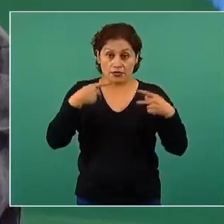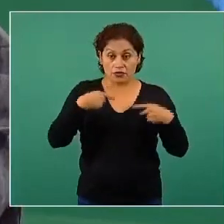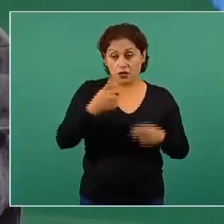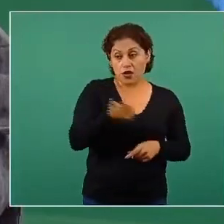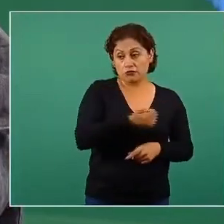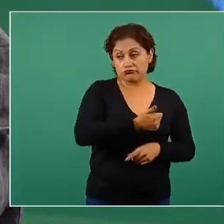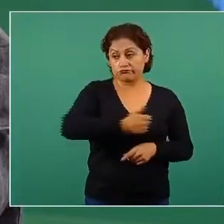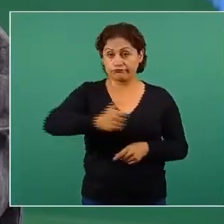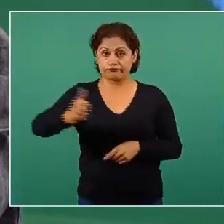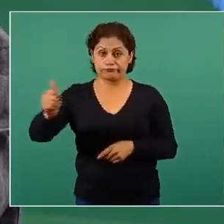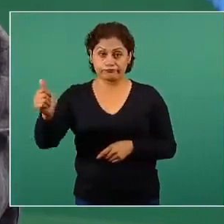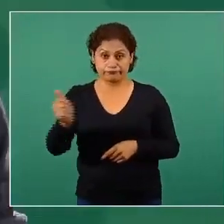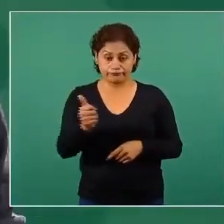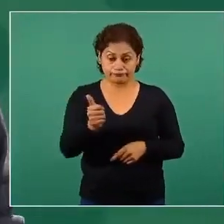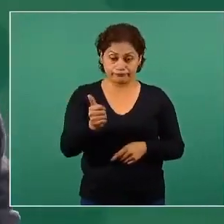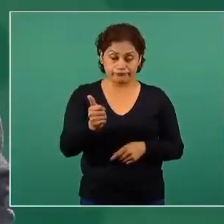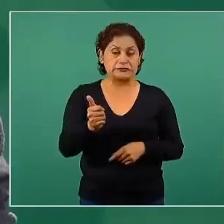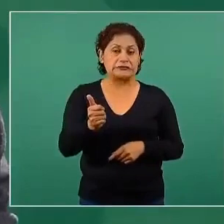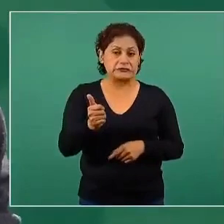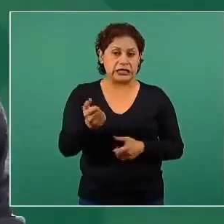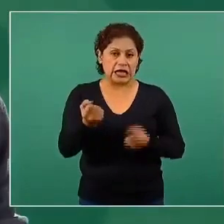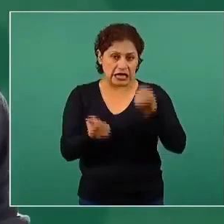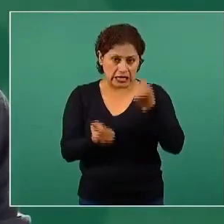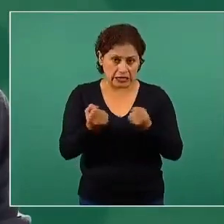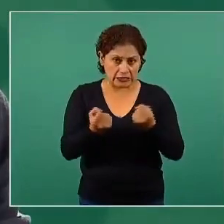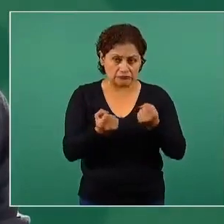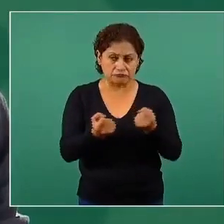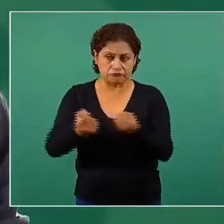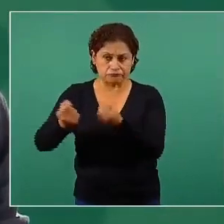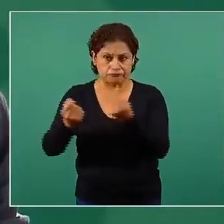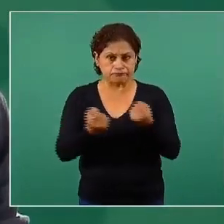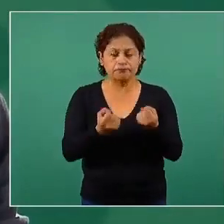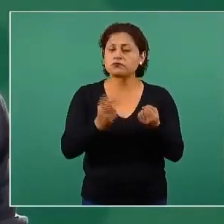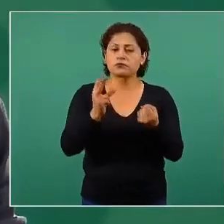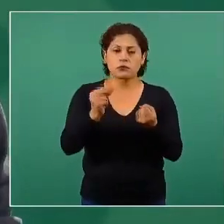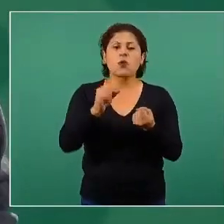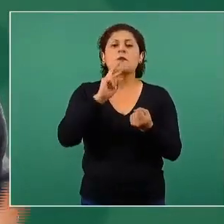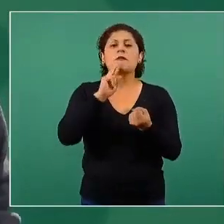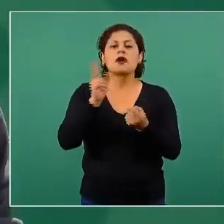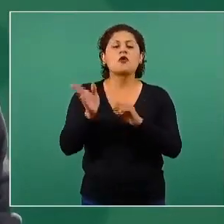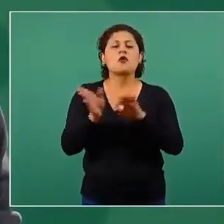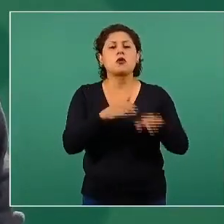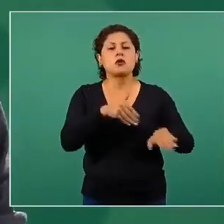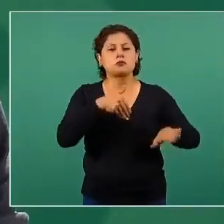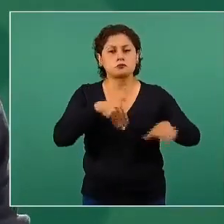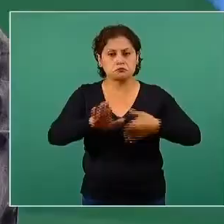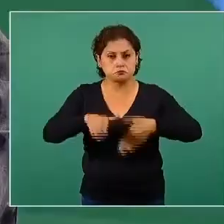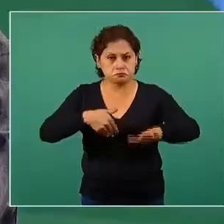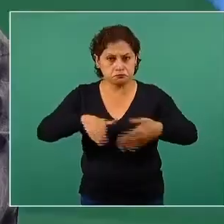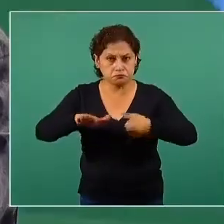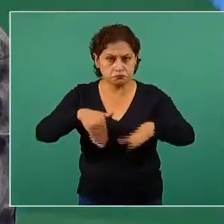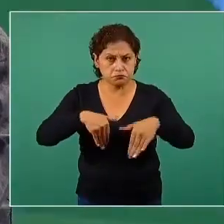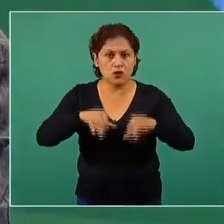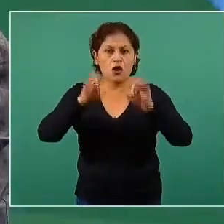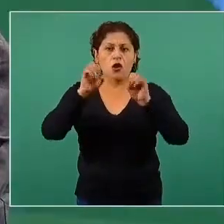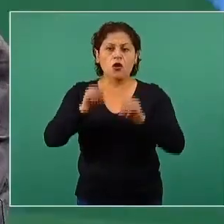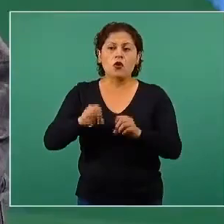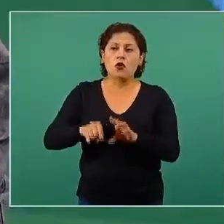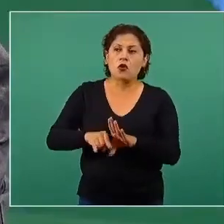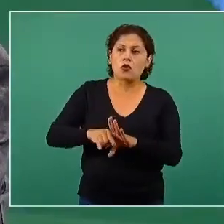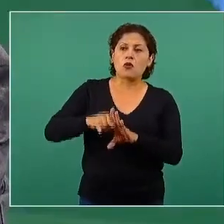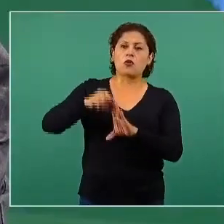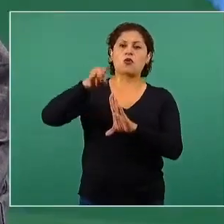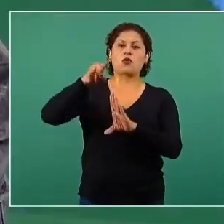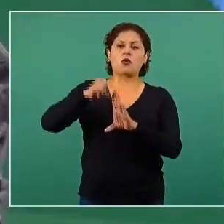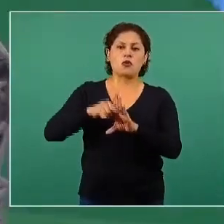algún vehículo por caminar o subir las escaleras en vez de tomar el elevador o